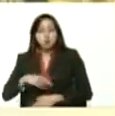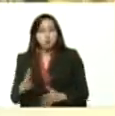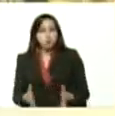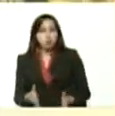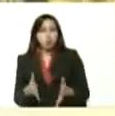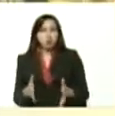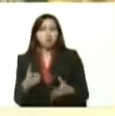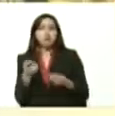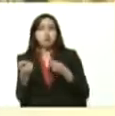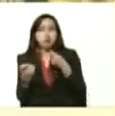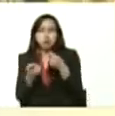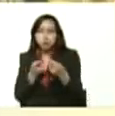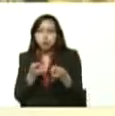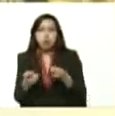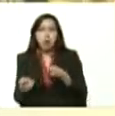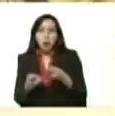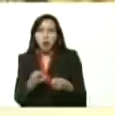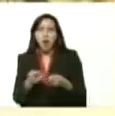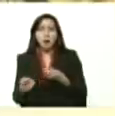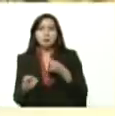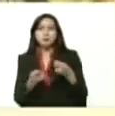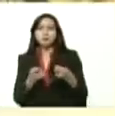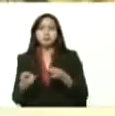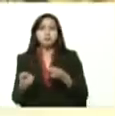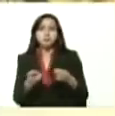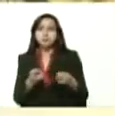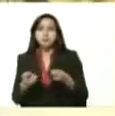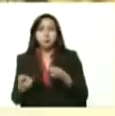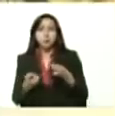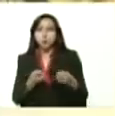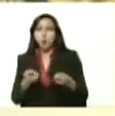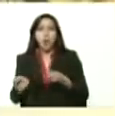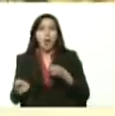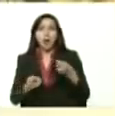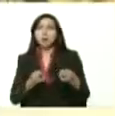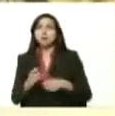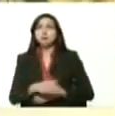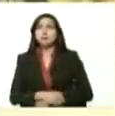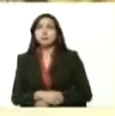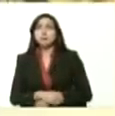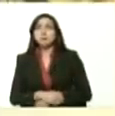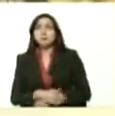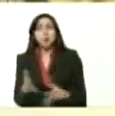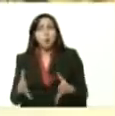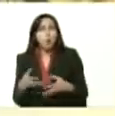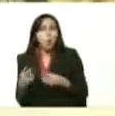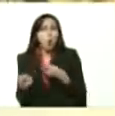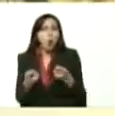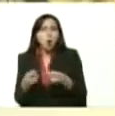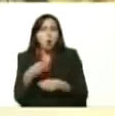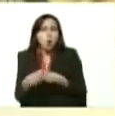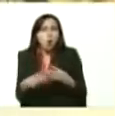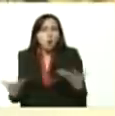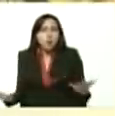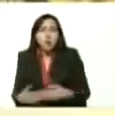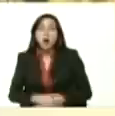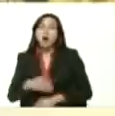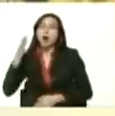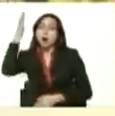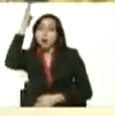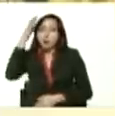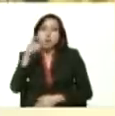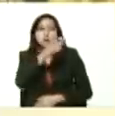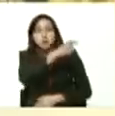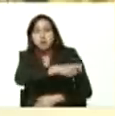controlar controlar controlar ¿cómo la hemos logrado controlar? con la conciencia de la